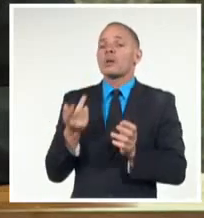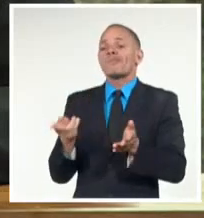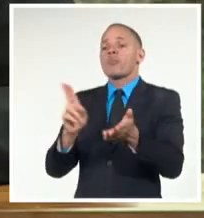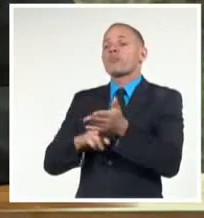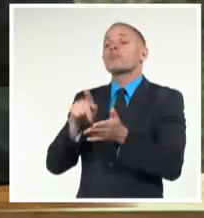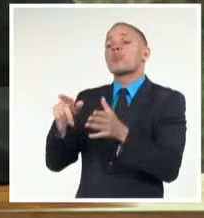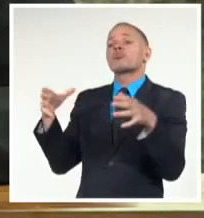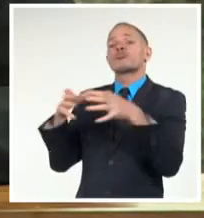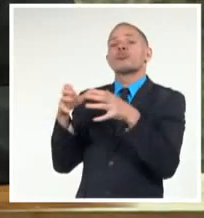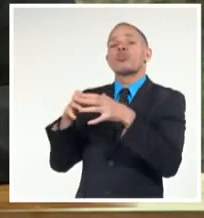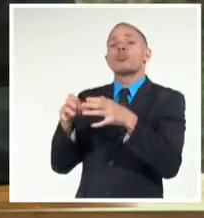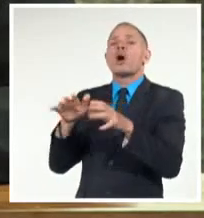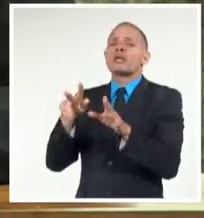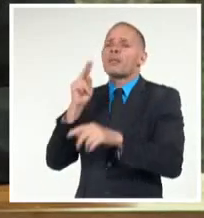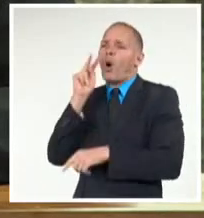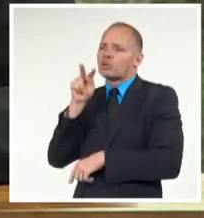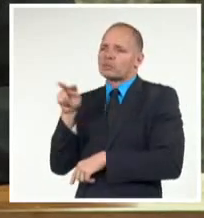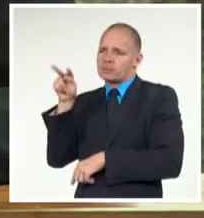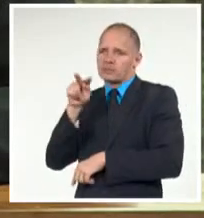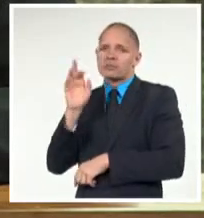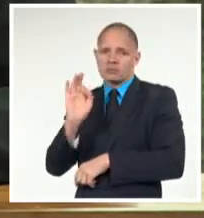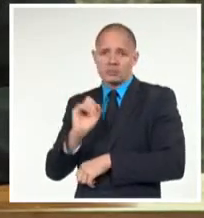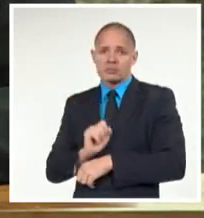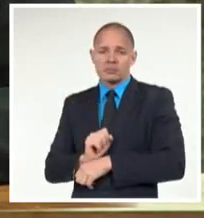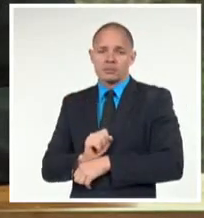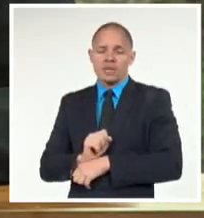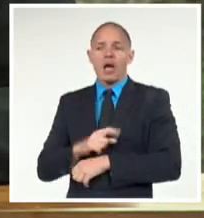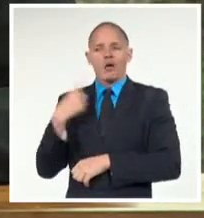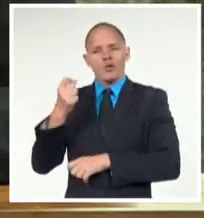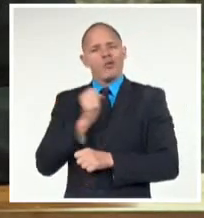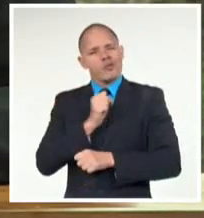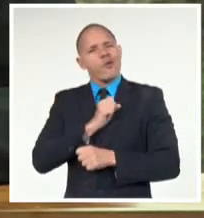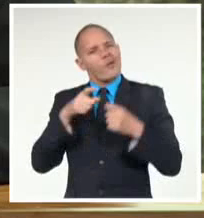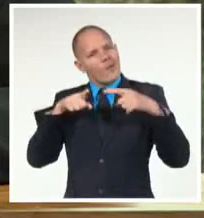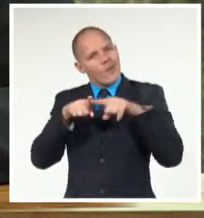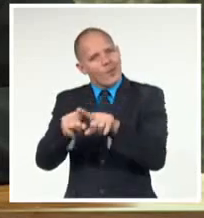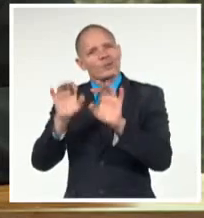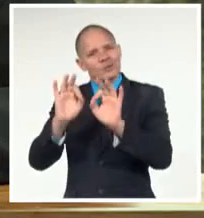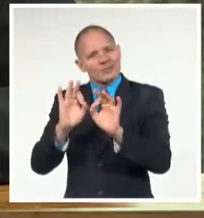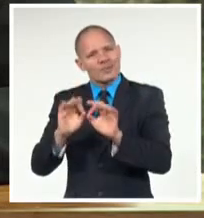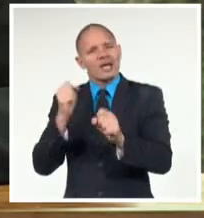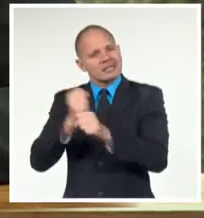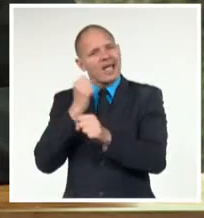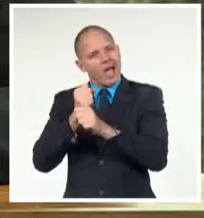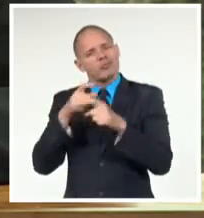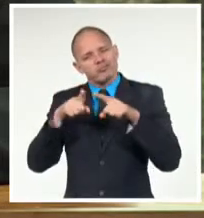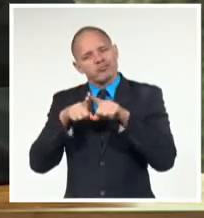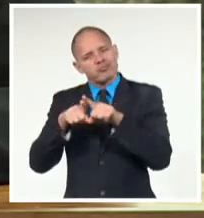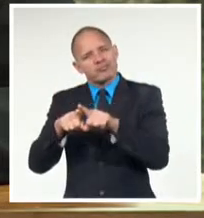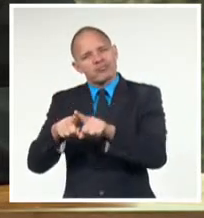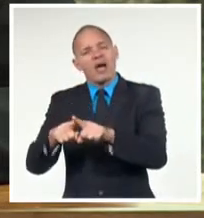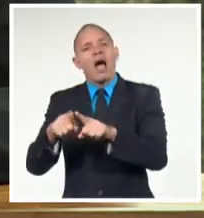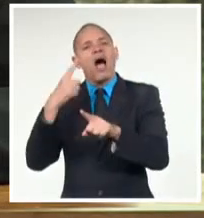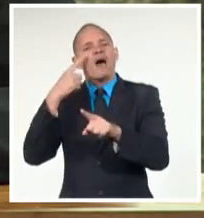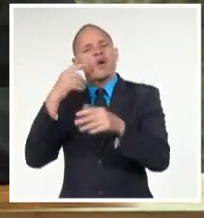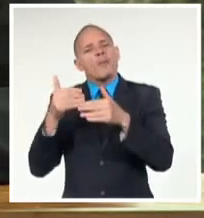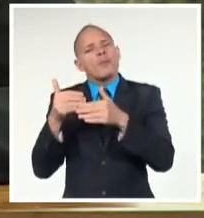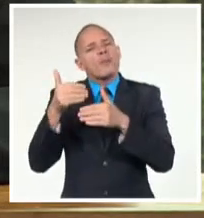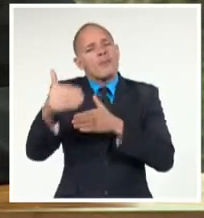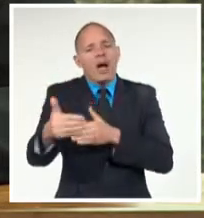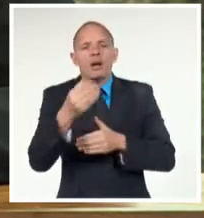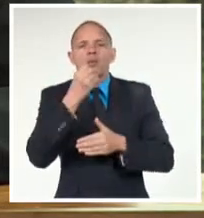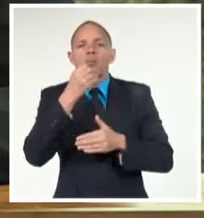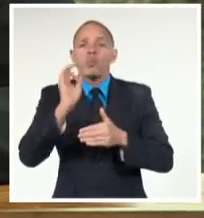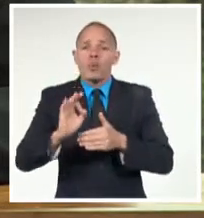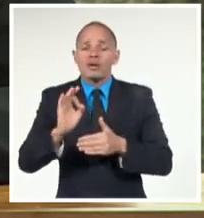Económica Euroasiática. Queremos continuar recorriendo juntos este largo camino que nos ayudará a mitigar el